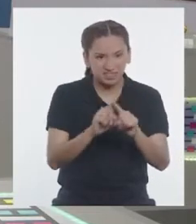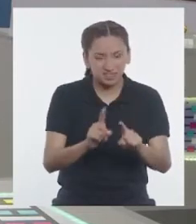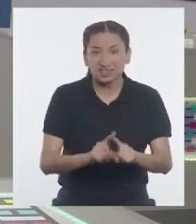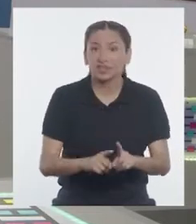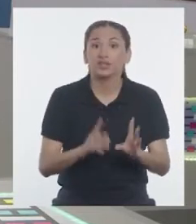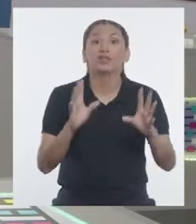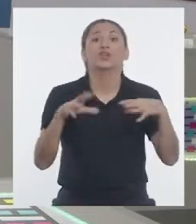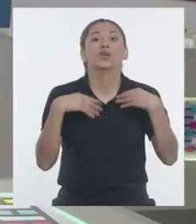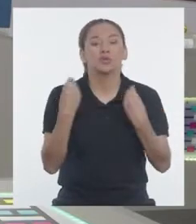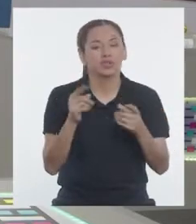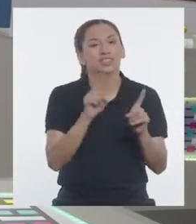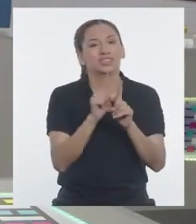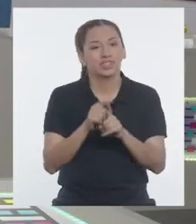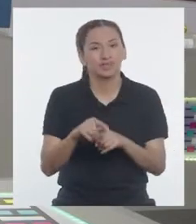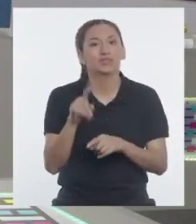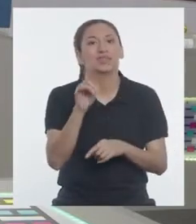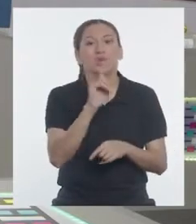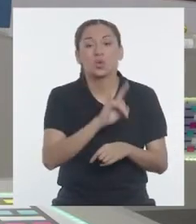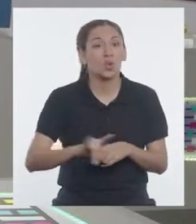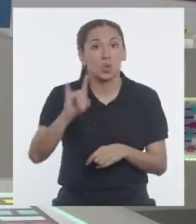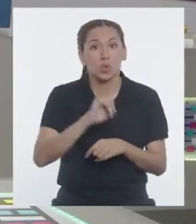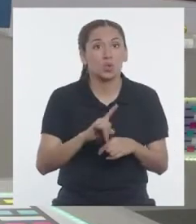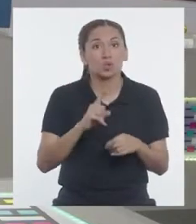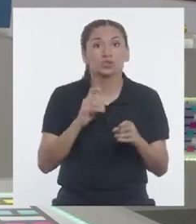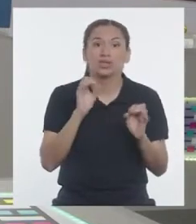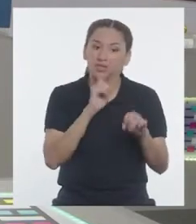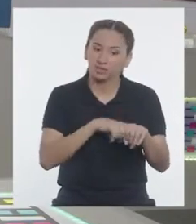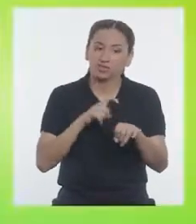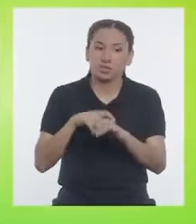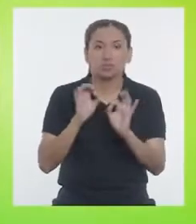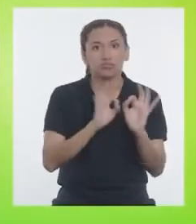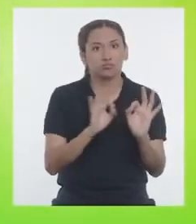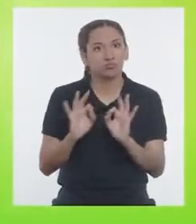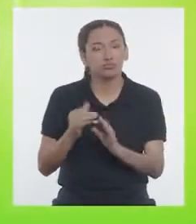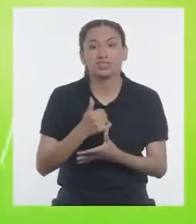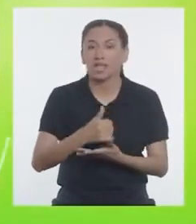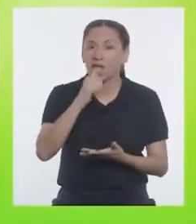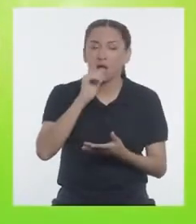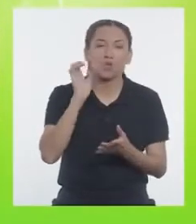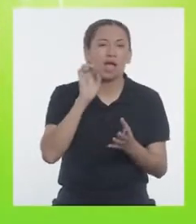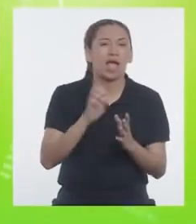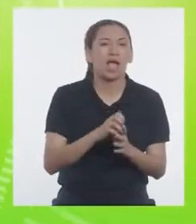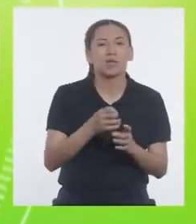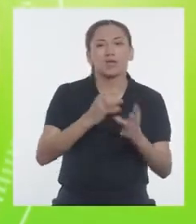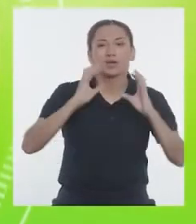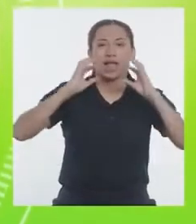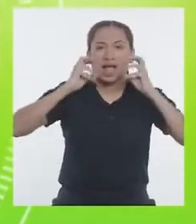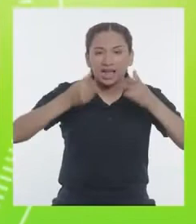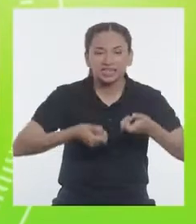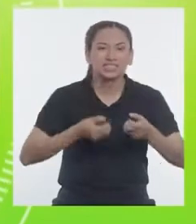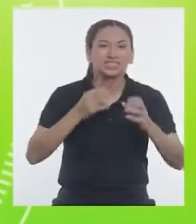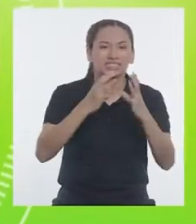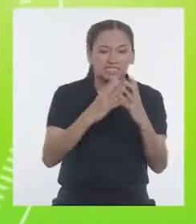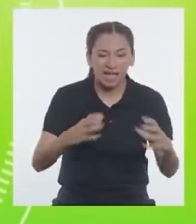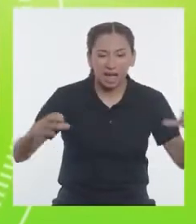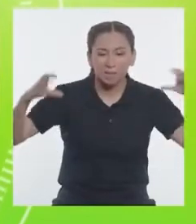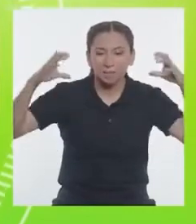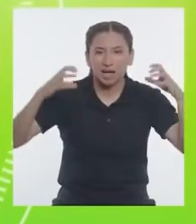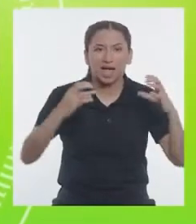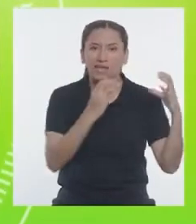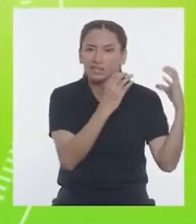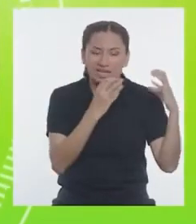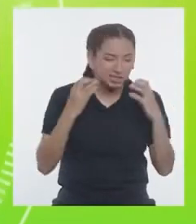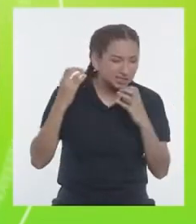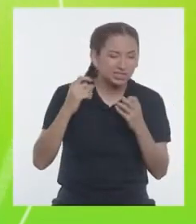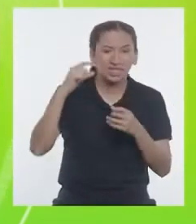también un uso adecuado del agua. Si sembramos maíz, camote, zapallos, payares,